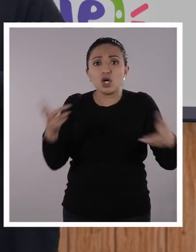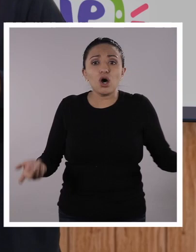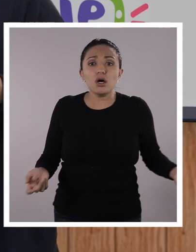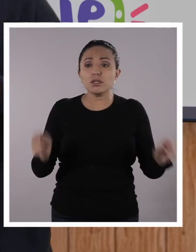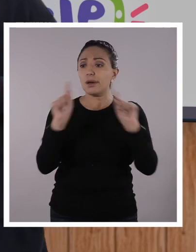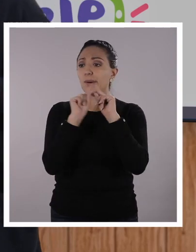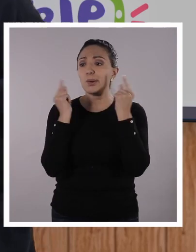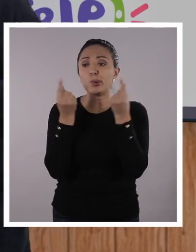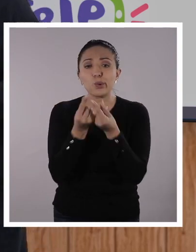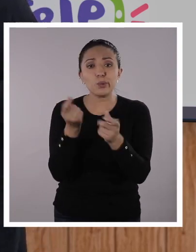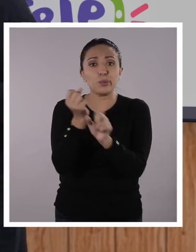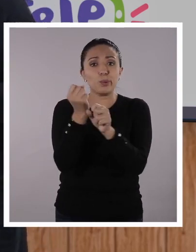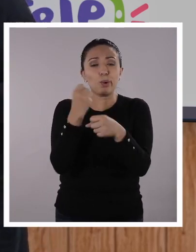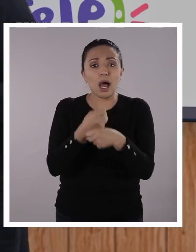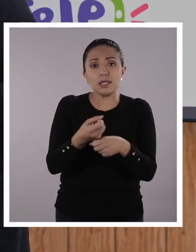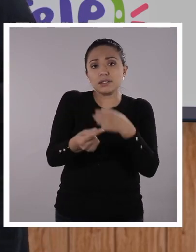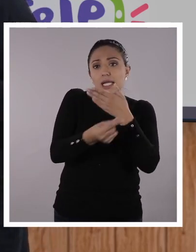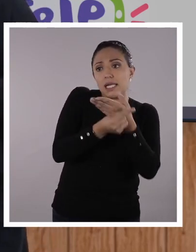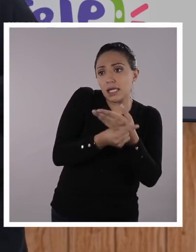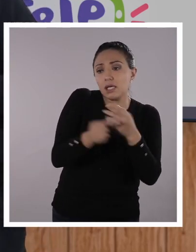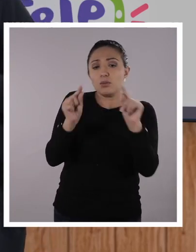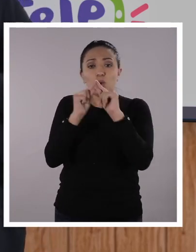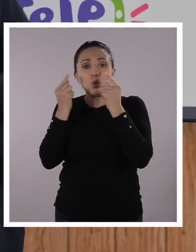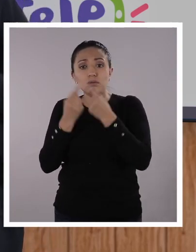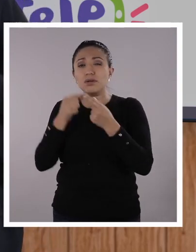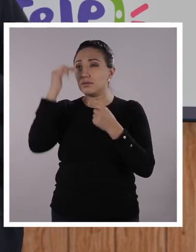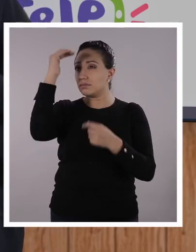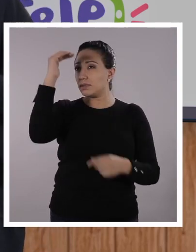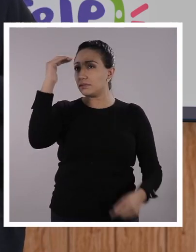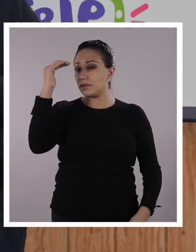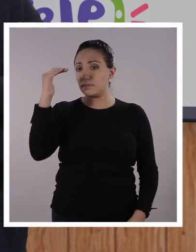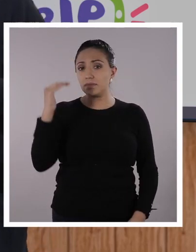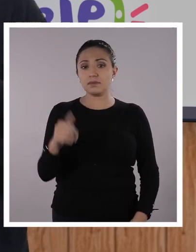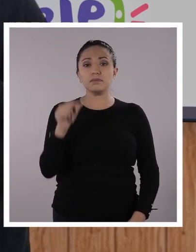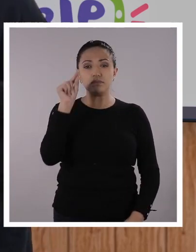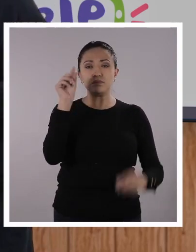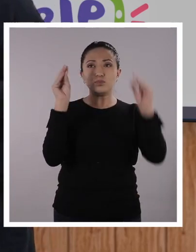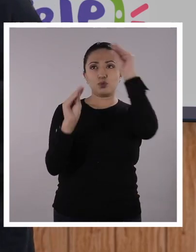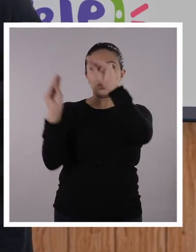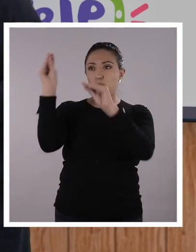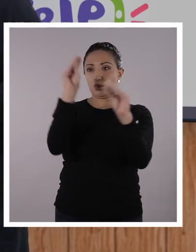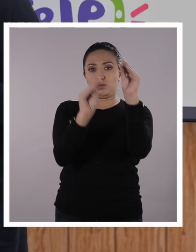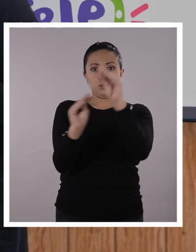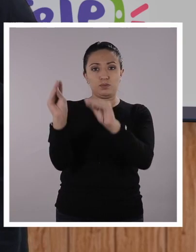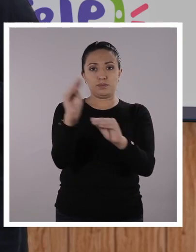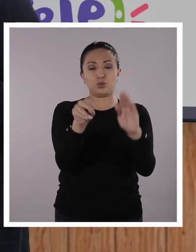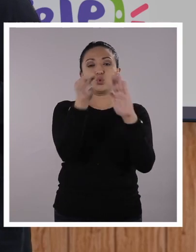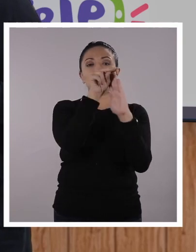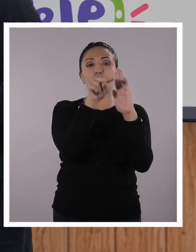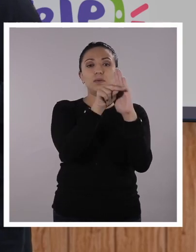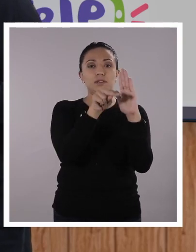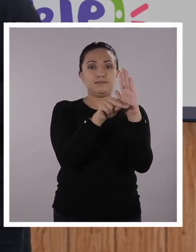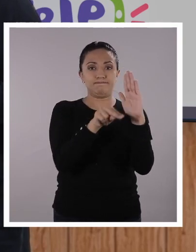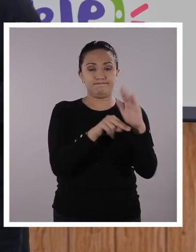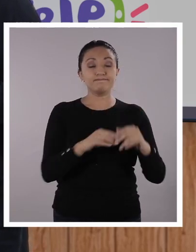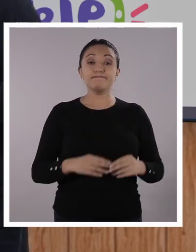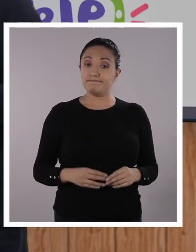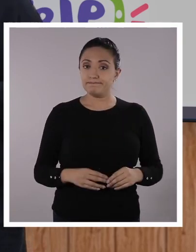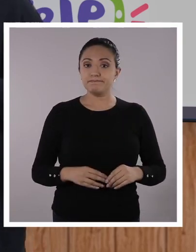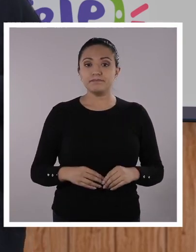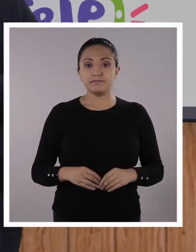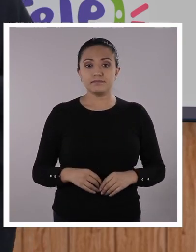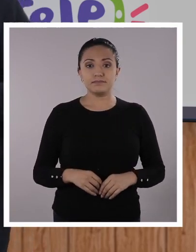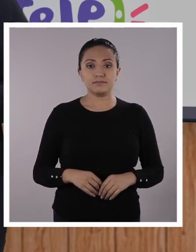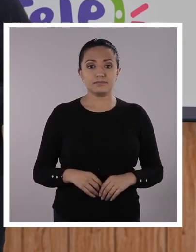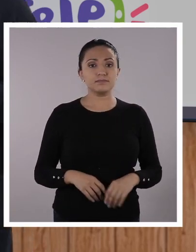un grupo de personas las que sean las autoras. Ok. Todos estos detalles se van perfeccionando en las normas de citación. Chévere,